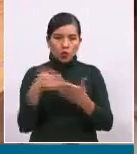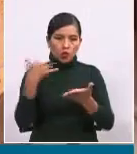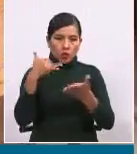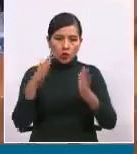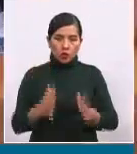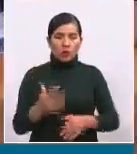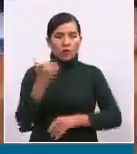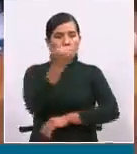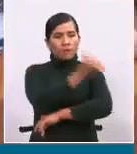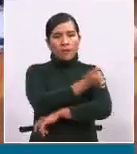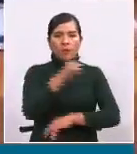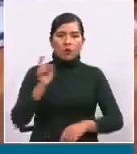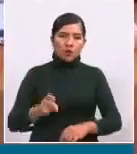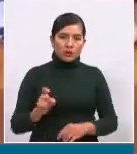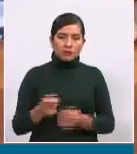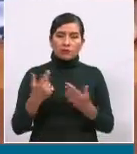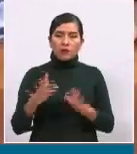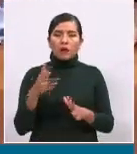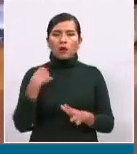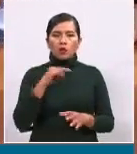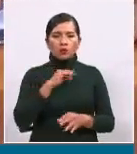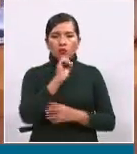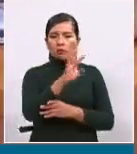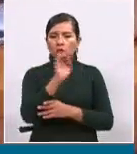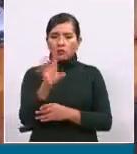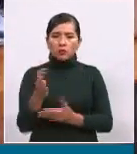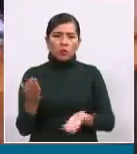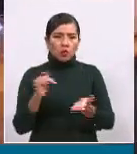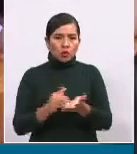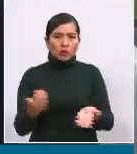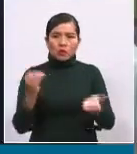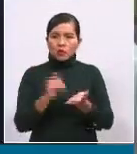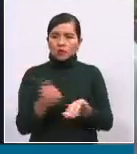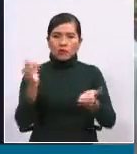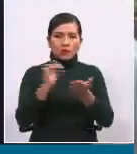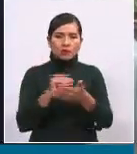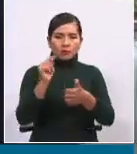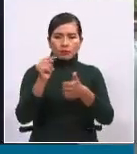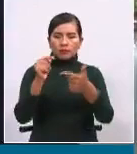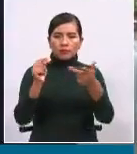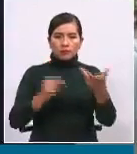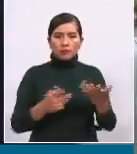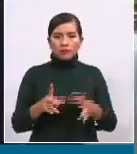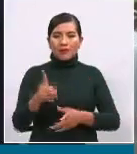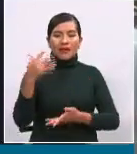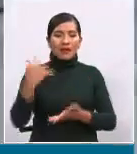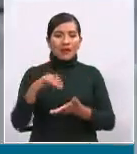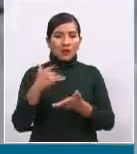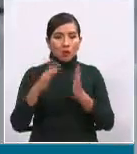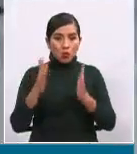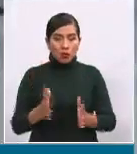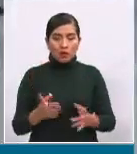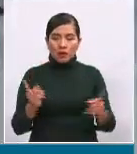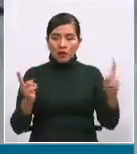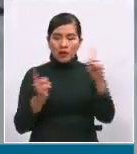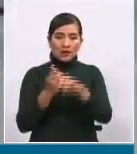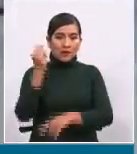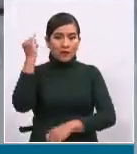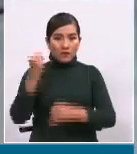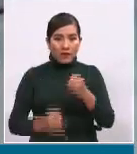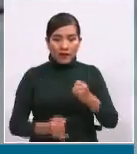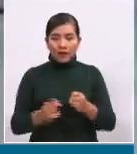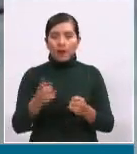porque siempre les hemos recalcado y una otra vez de que el estudiante al final de cuentas